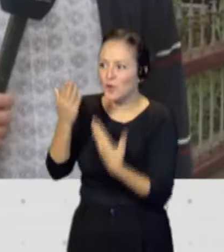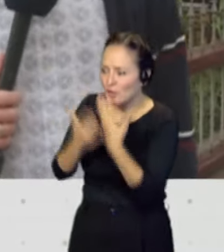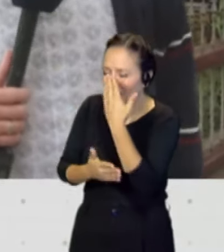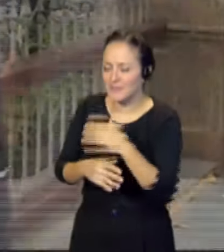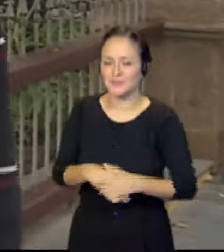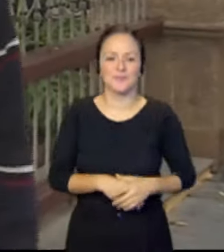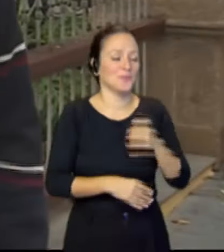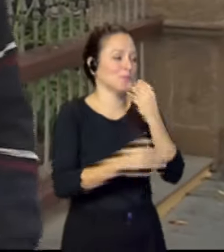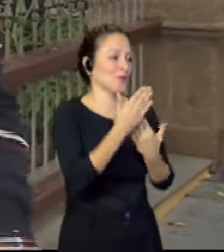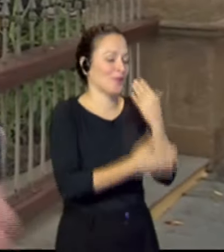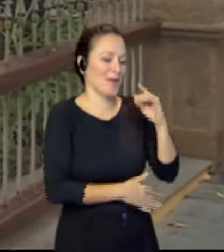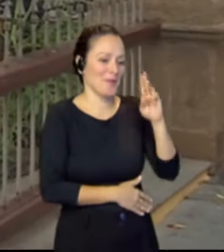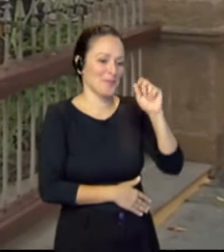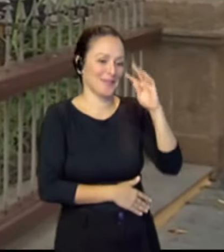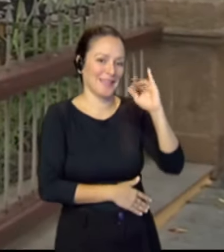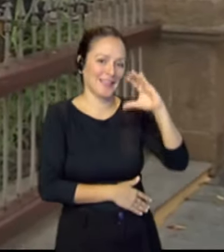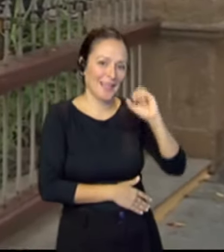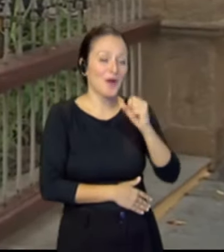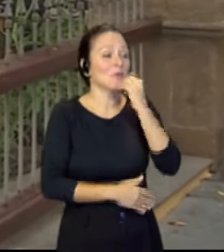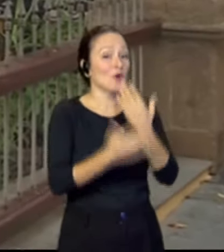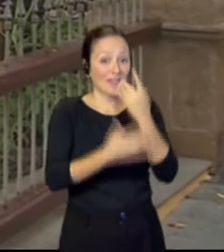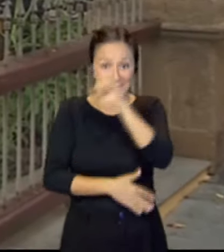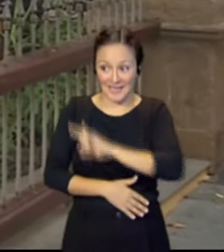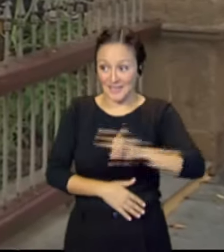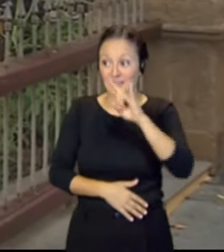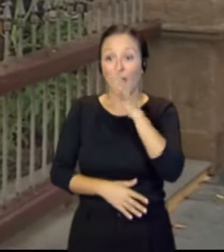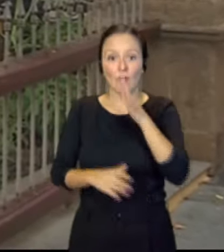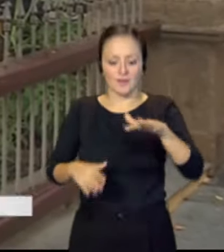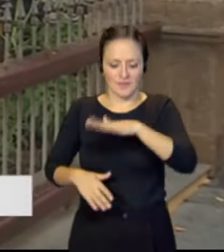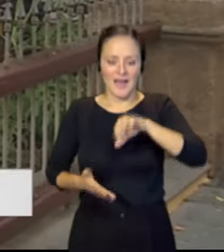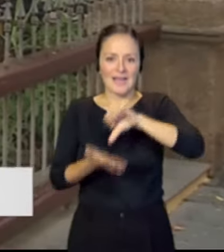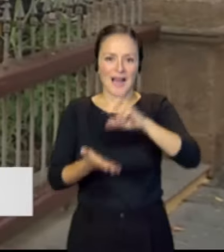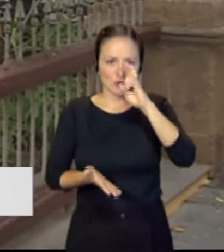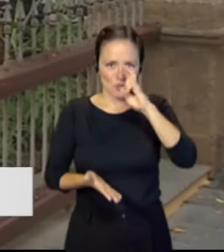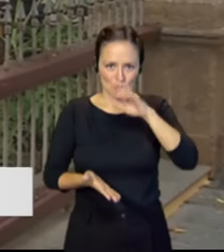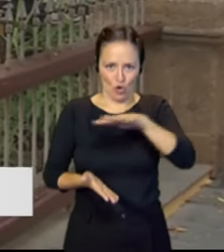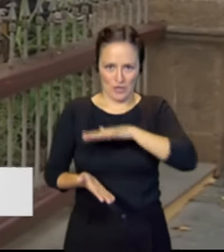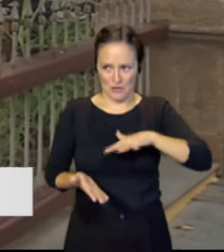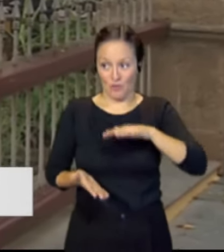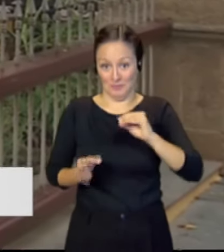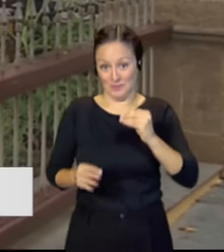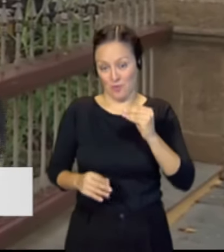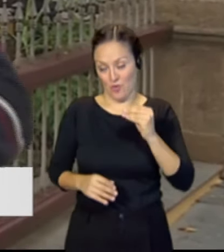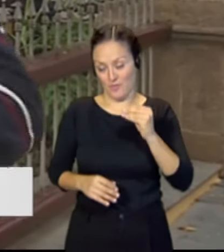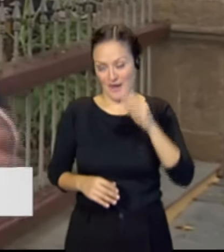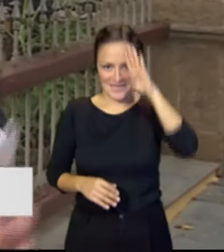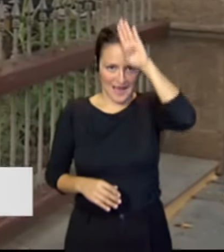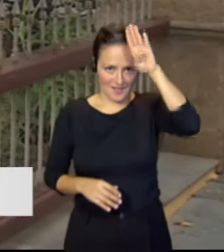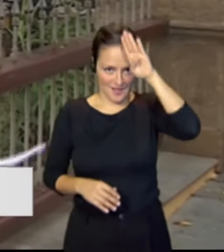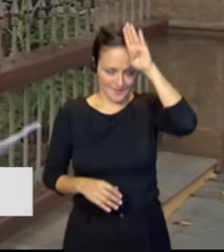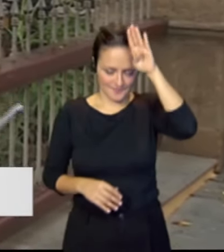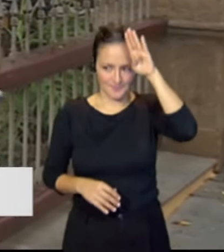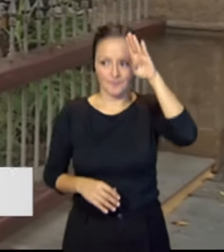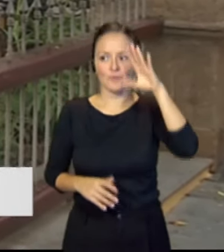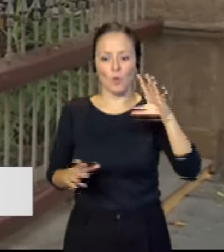Buenos días Patricia, buenos días Canaria. En concreto estamos en el casco histórico de este municipio de Galdar, en este conjunto